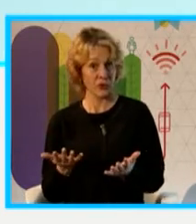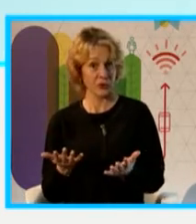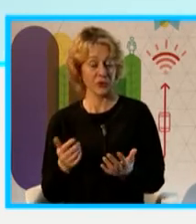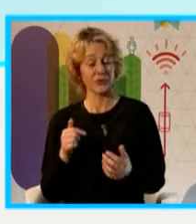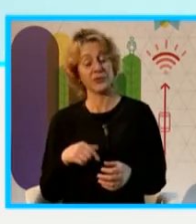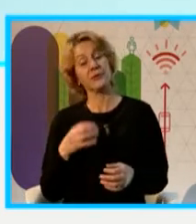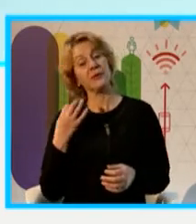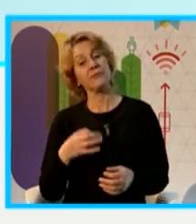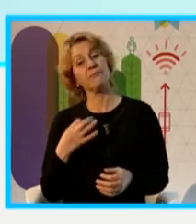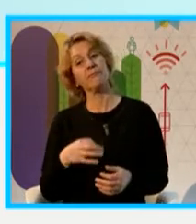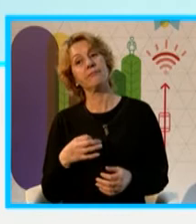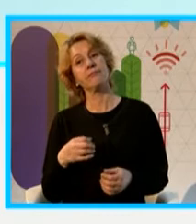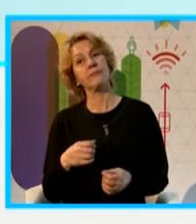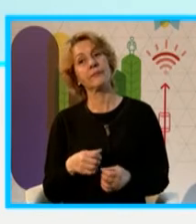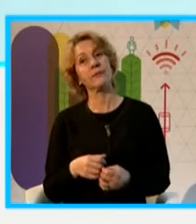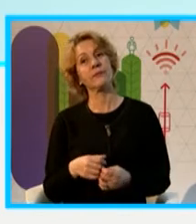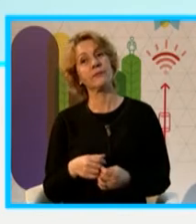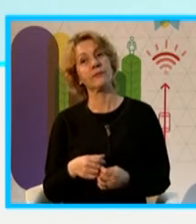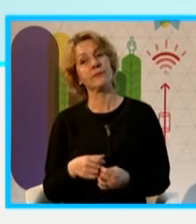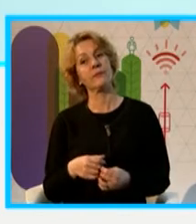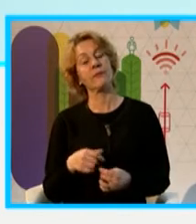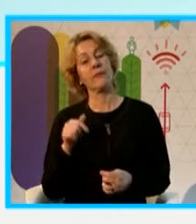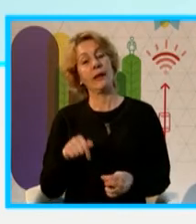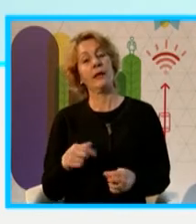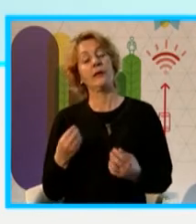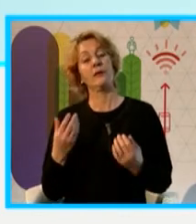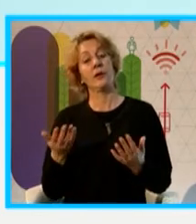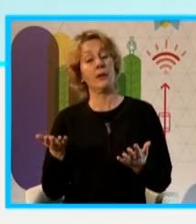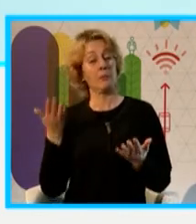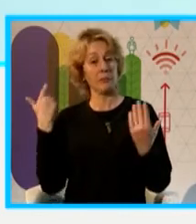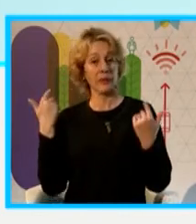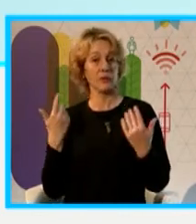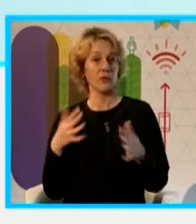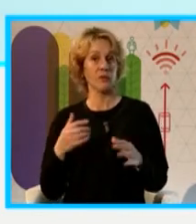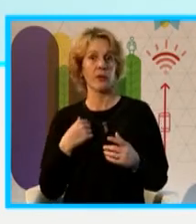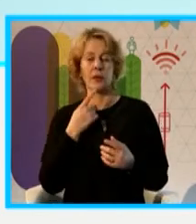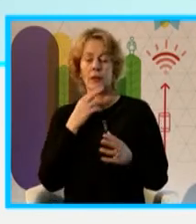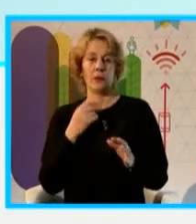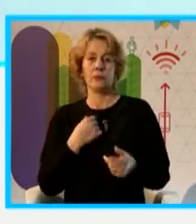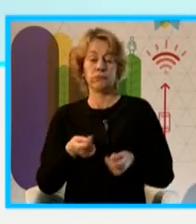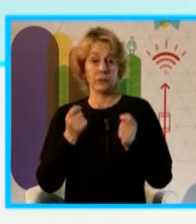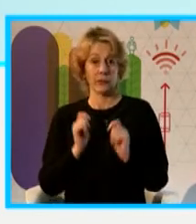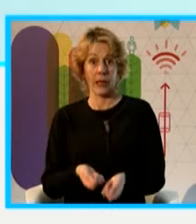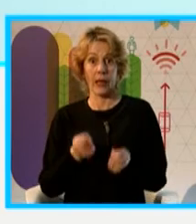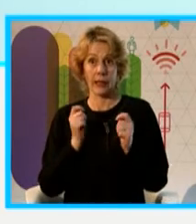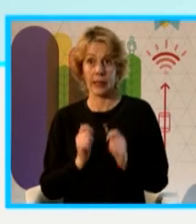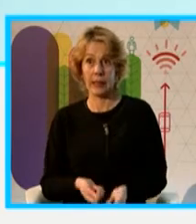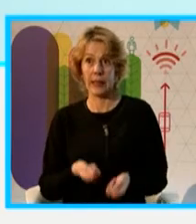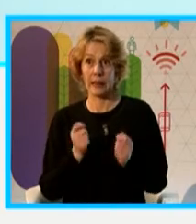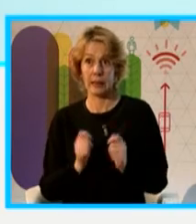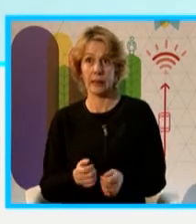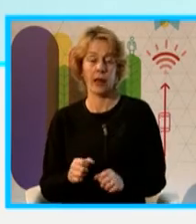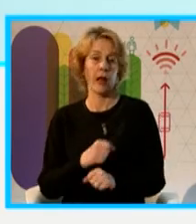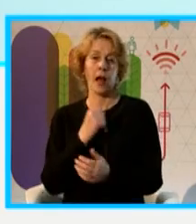Realmente, para nosotros esto que pasó fue tener, fue pasar de andar en carreta, literalmente, a